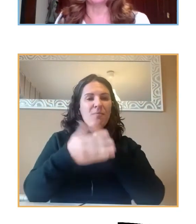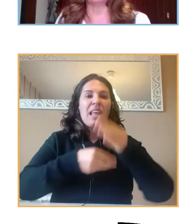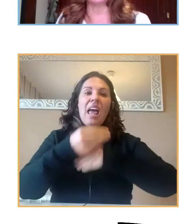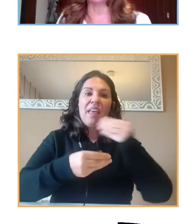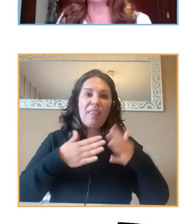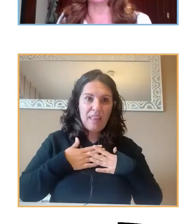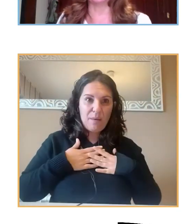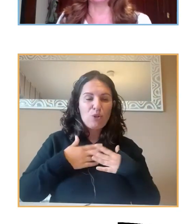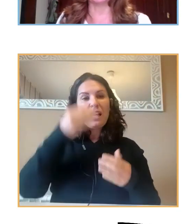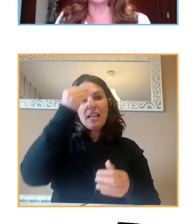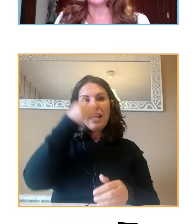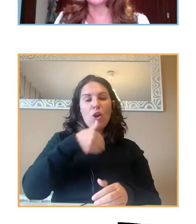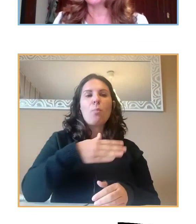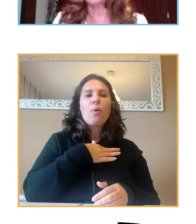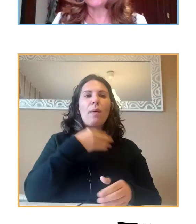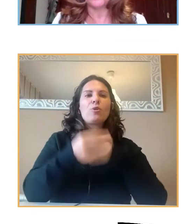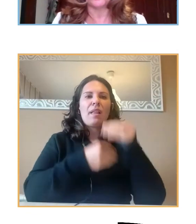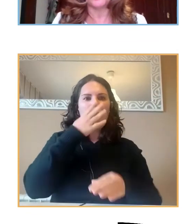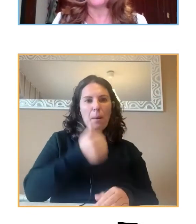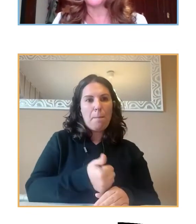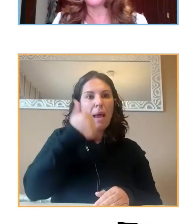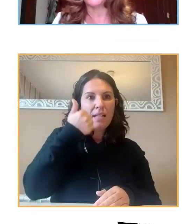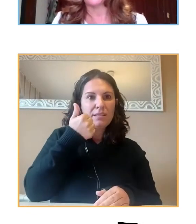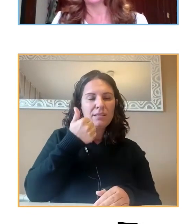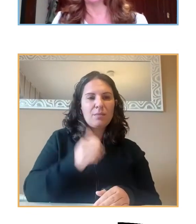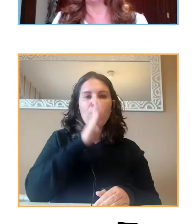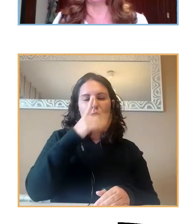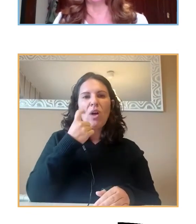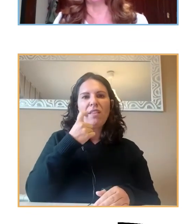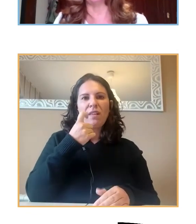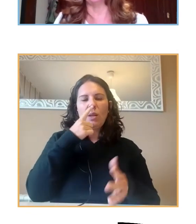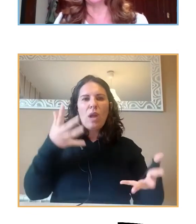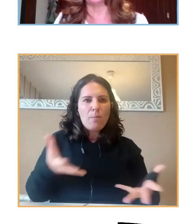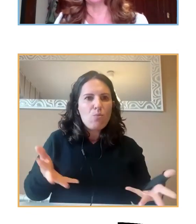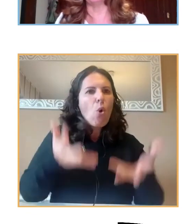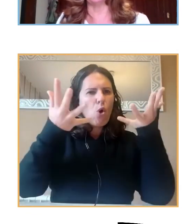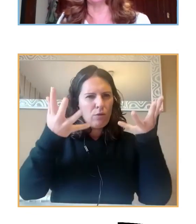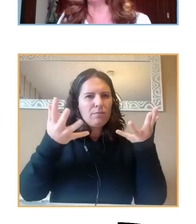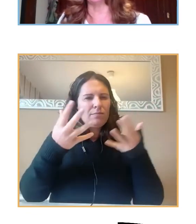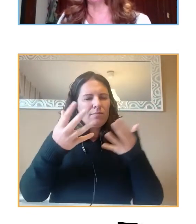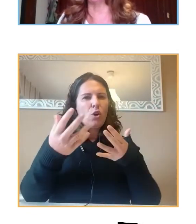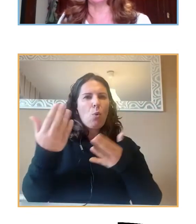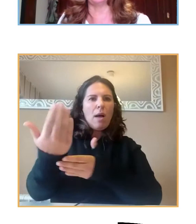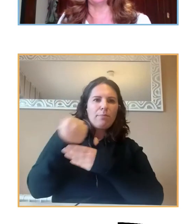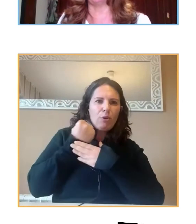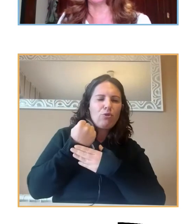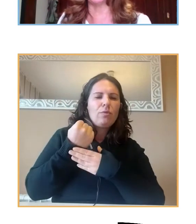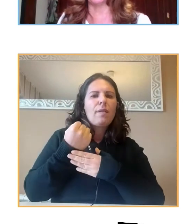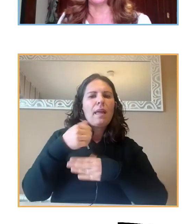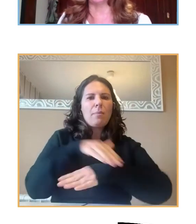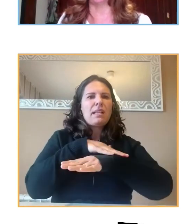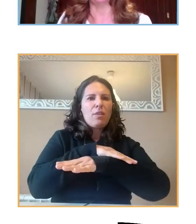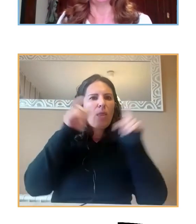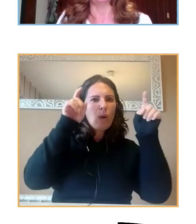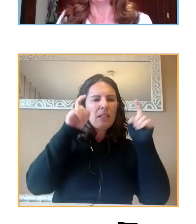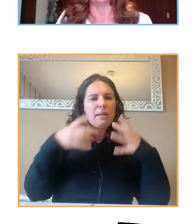hacer más para lo que necesitamos, un empujón importante de la administración educativa y de la administración sanitaria para seguir